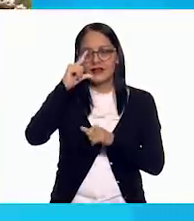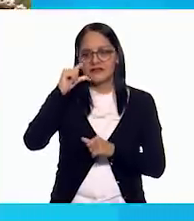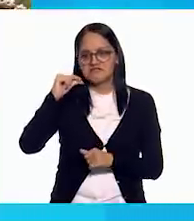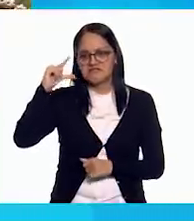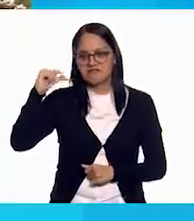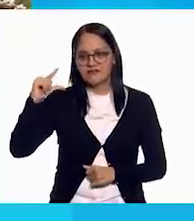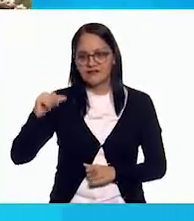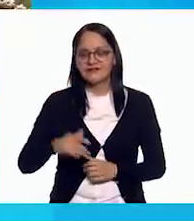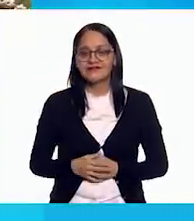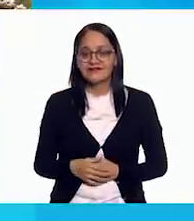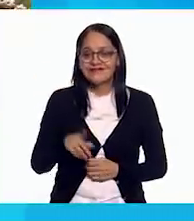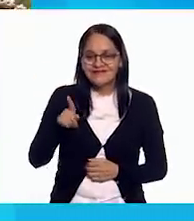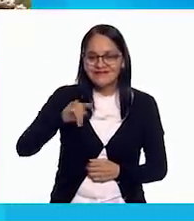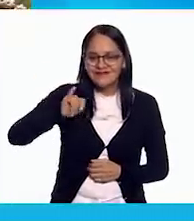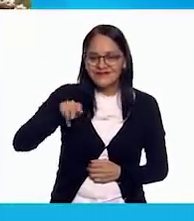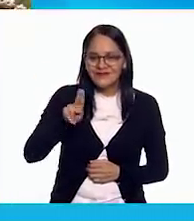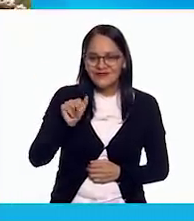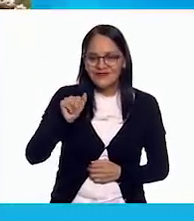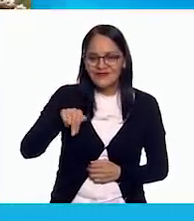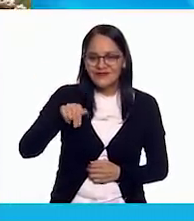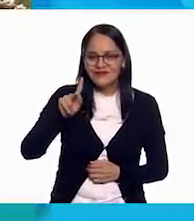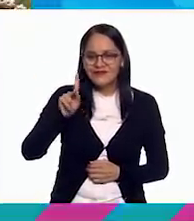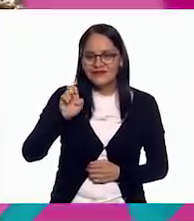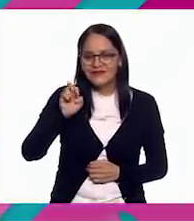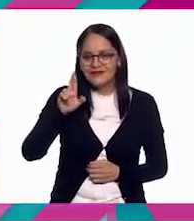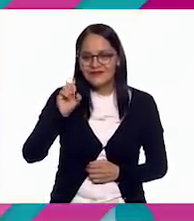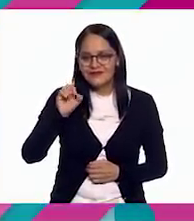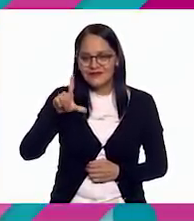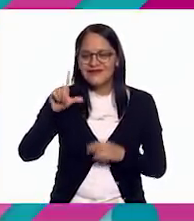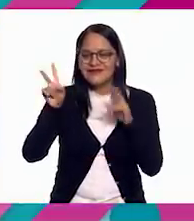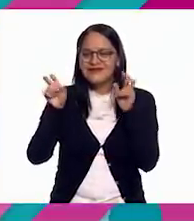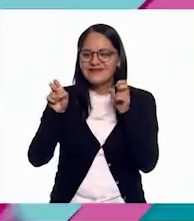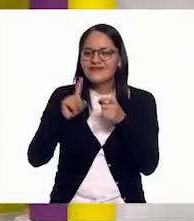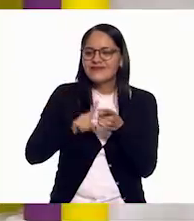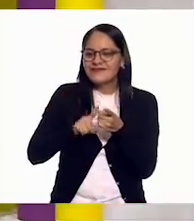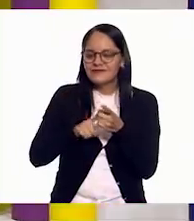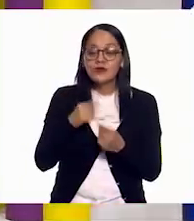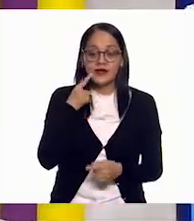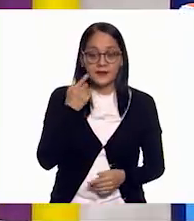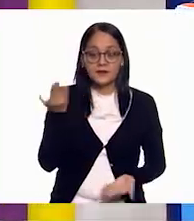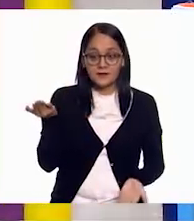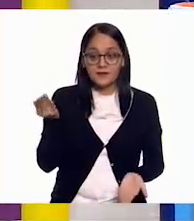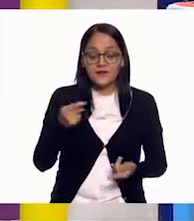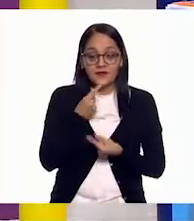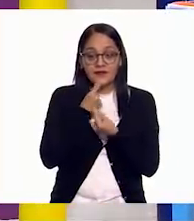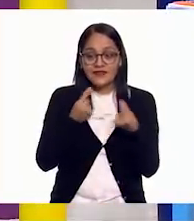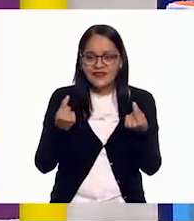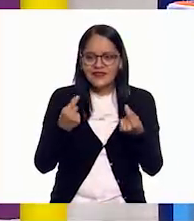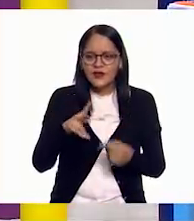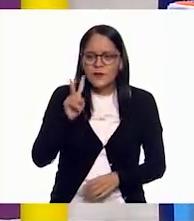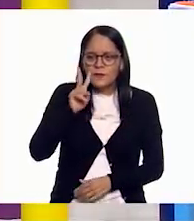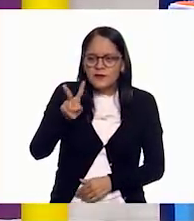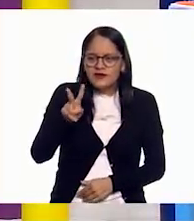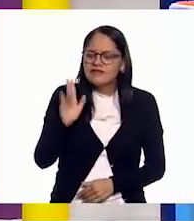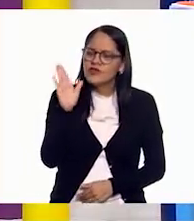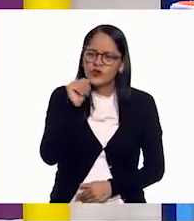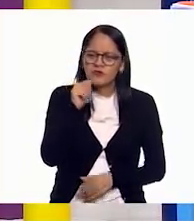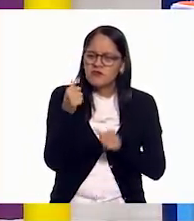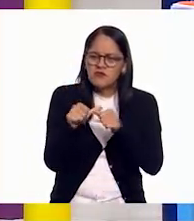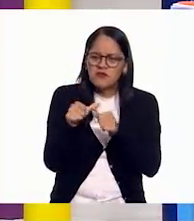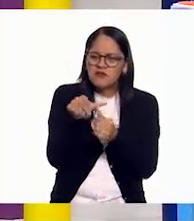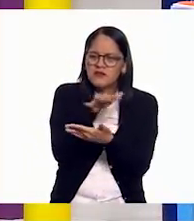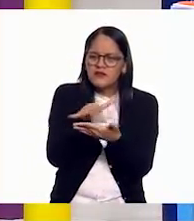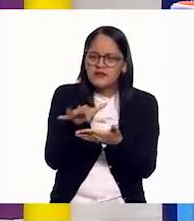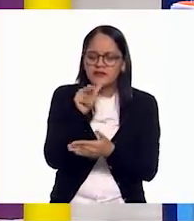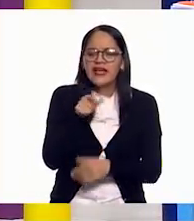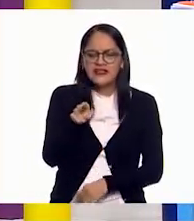Hola, Juan Perol, el caracol. Y entonces, te das cuenta de cómo los niños observan. Dicen, yo no puedo. Sí, puedes. Vamos